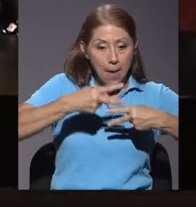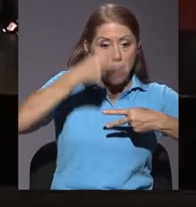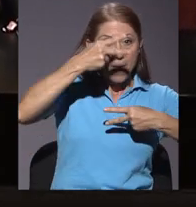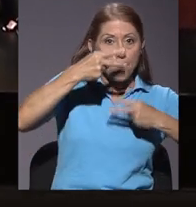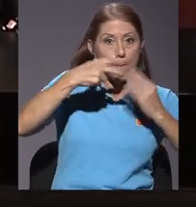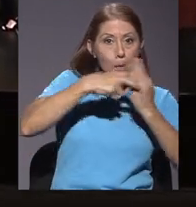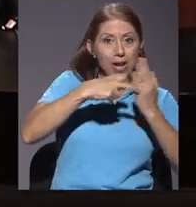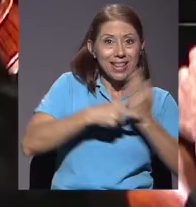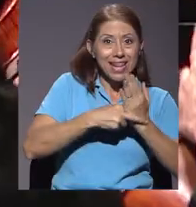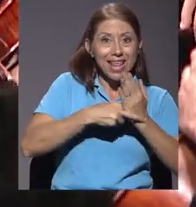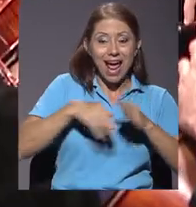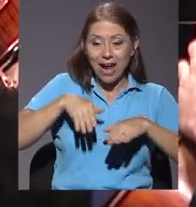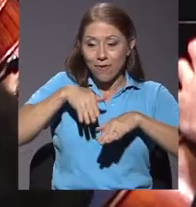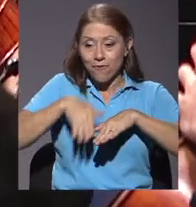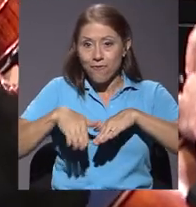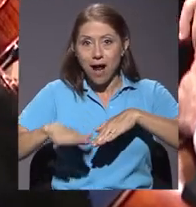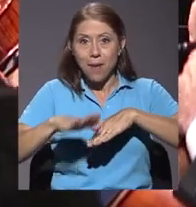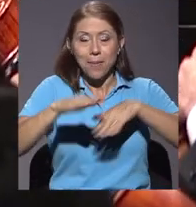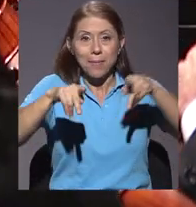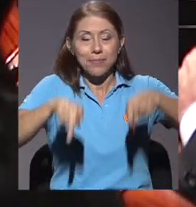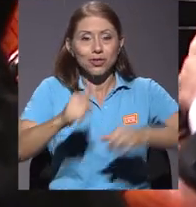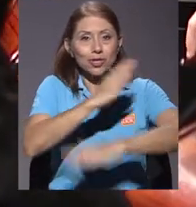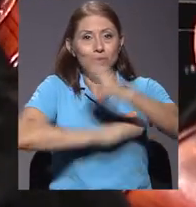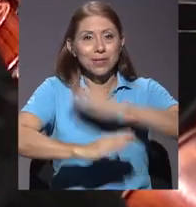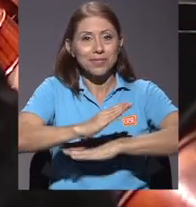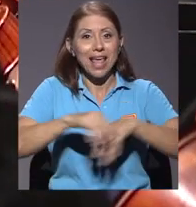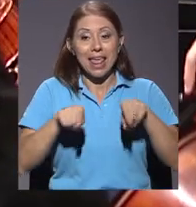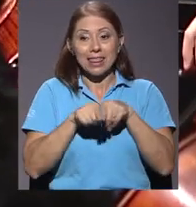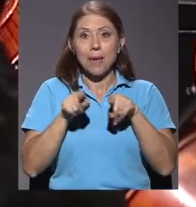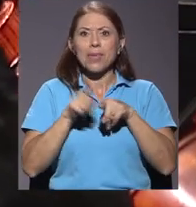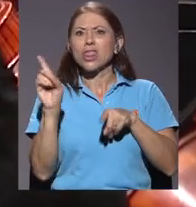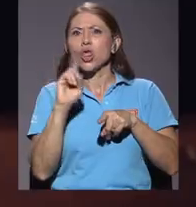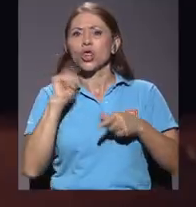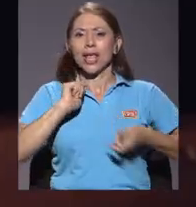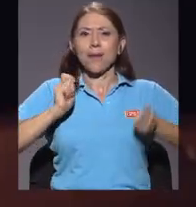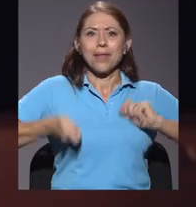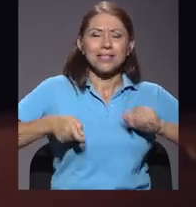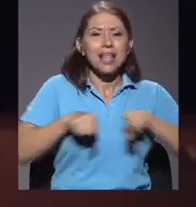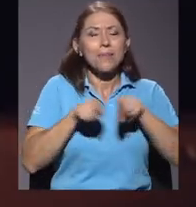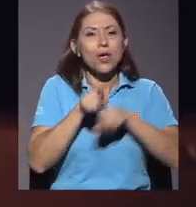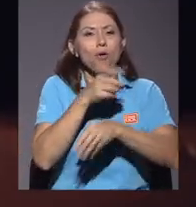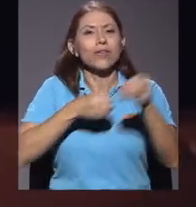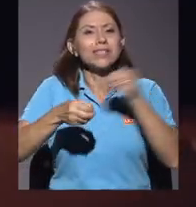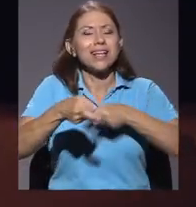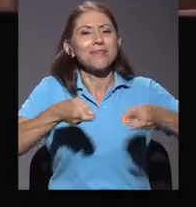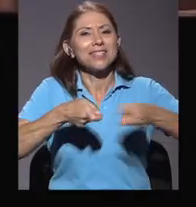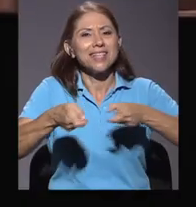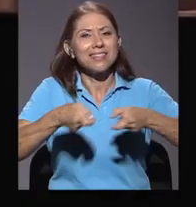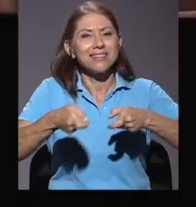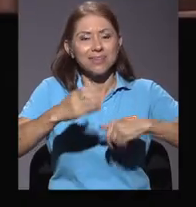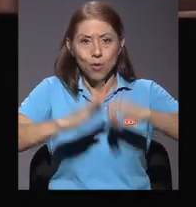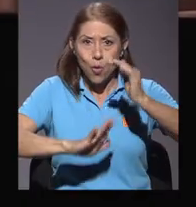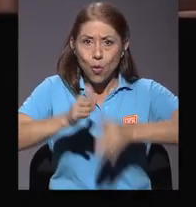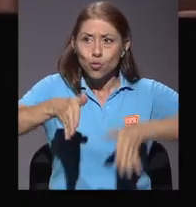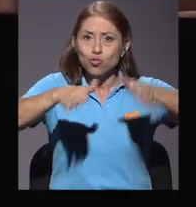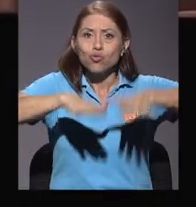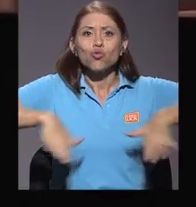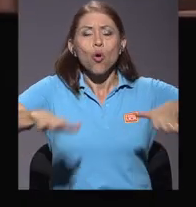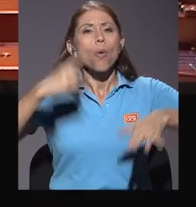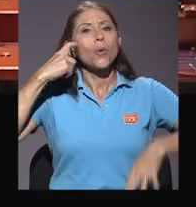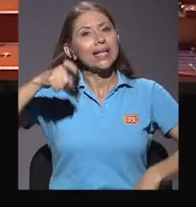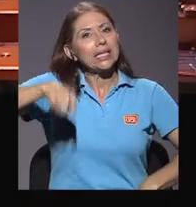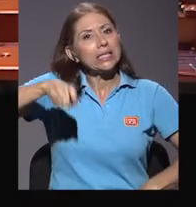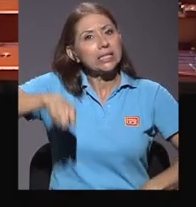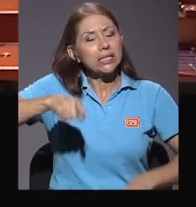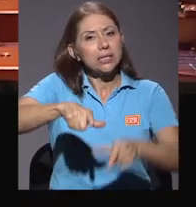boletería, rampa para personas con discapacidad, camerinos y una oficina administrativa. Su construcción obedece a la necesidad de